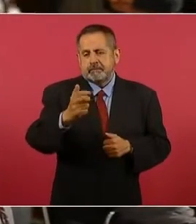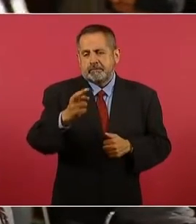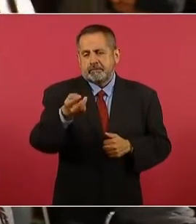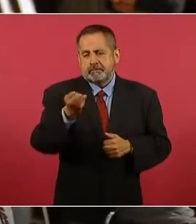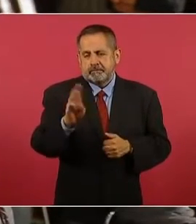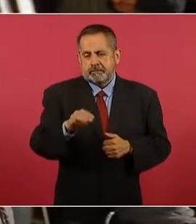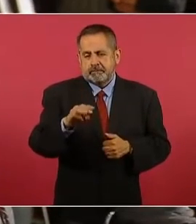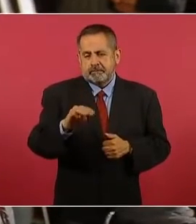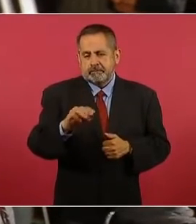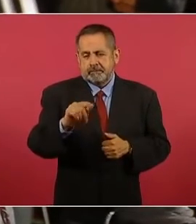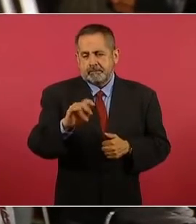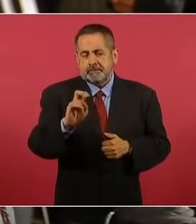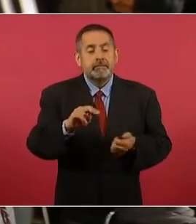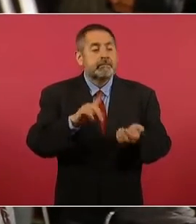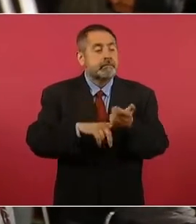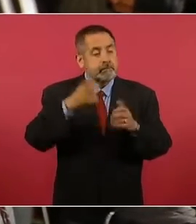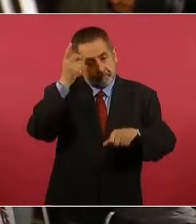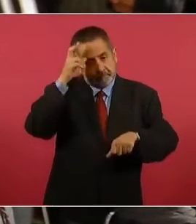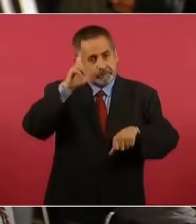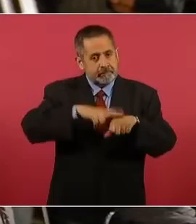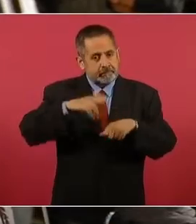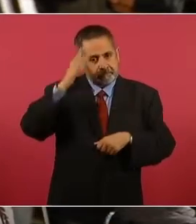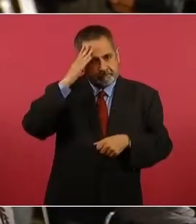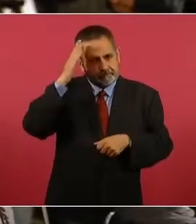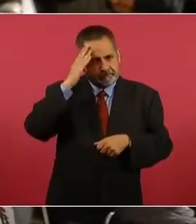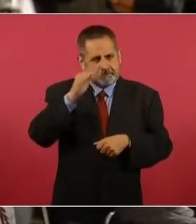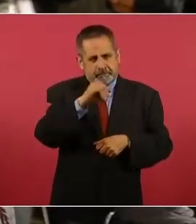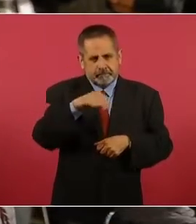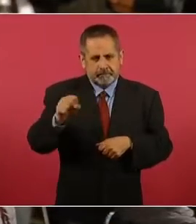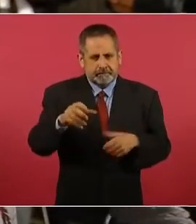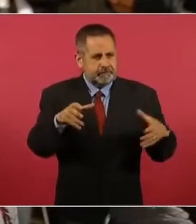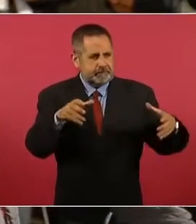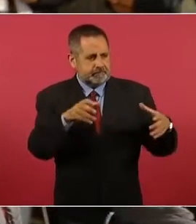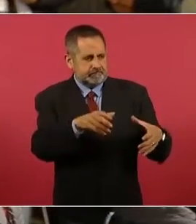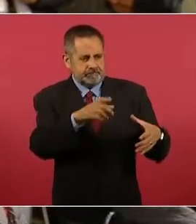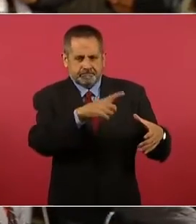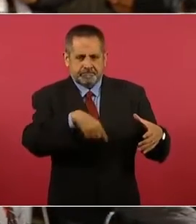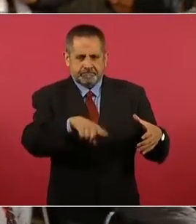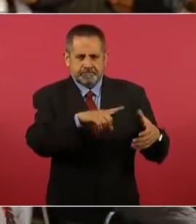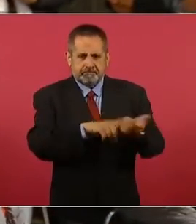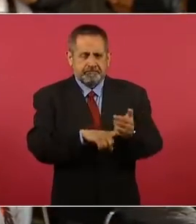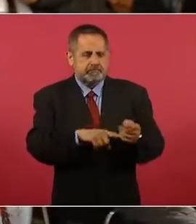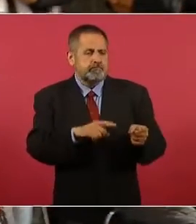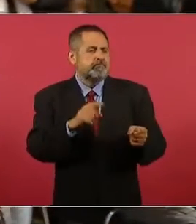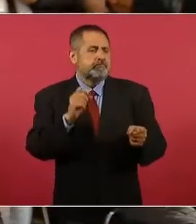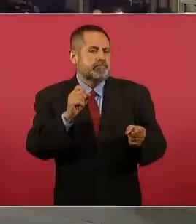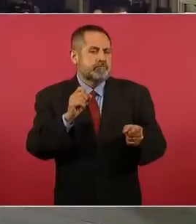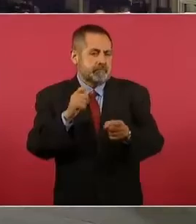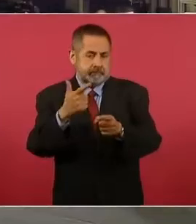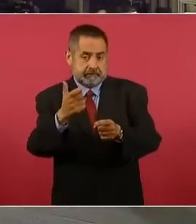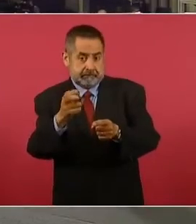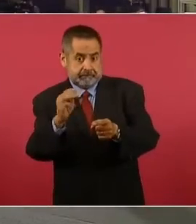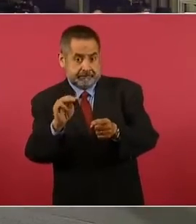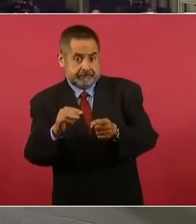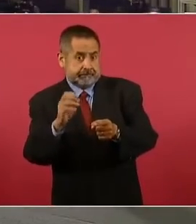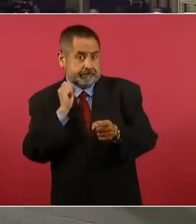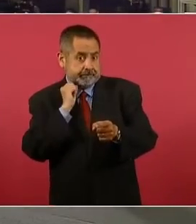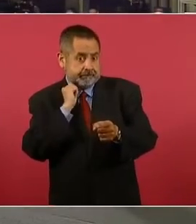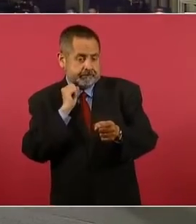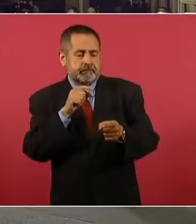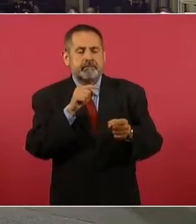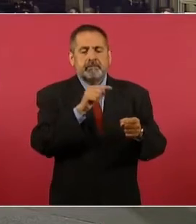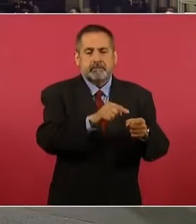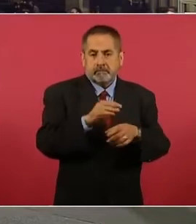quien fue director general del Instituto Mexicano del Seguro Social y es senador de la República, que están siendo